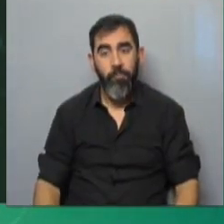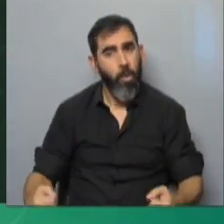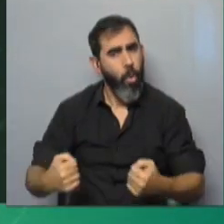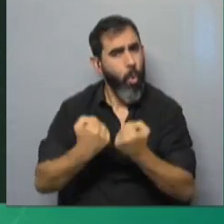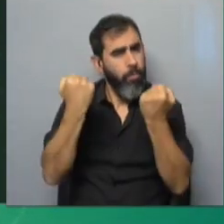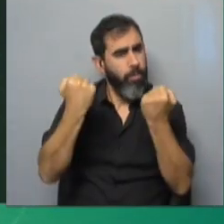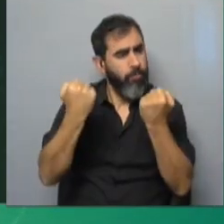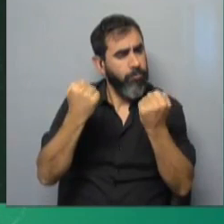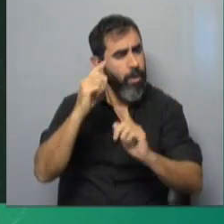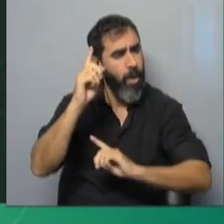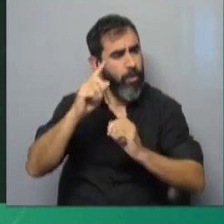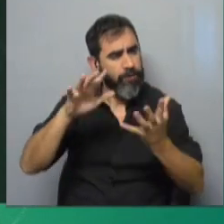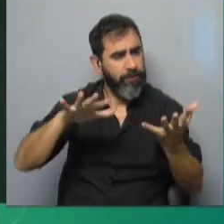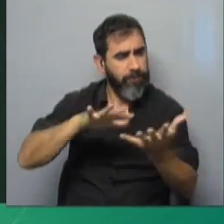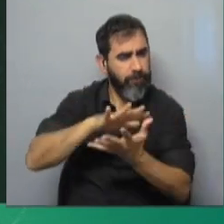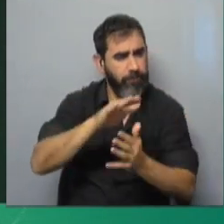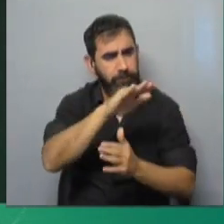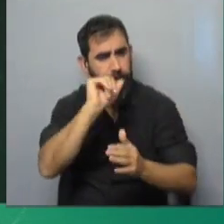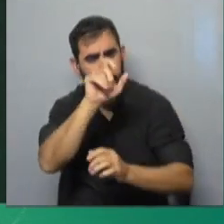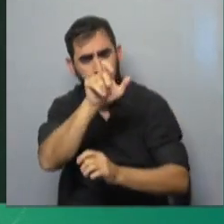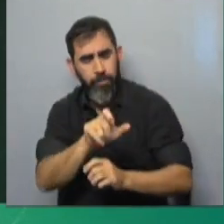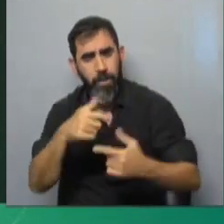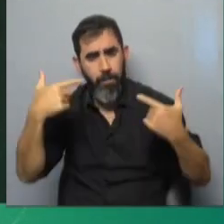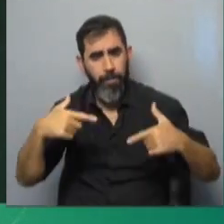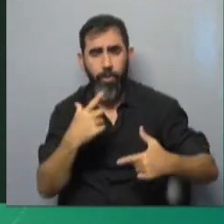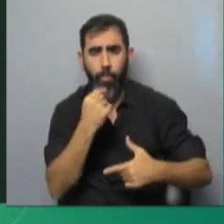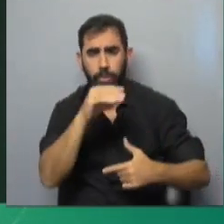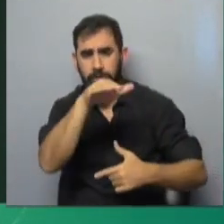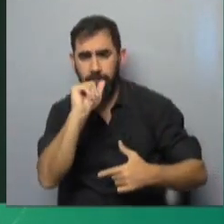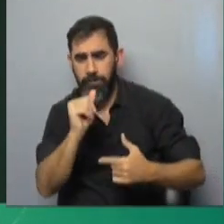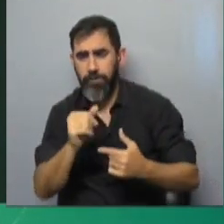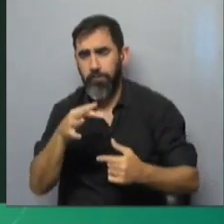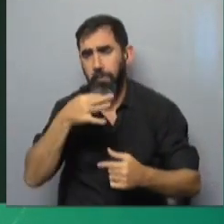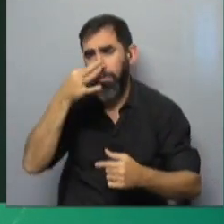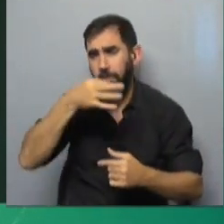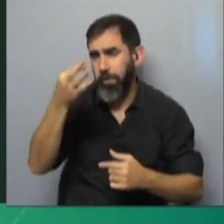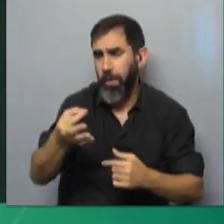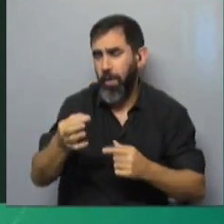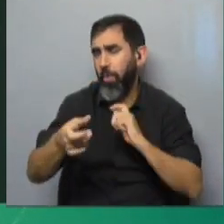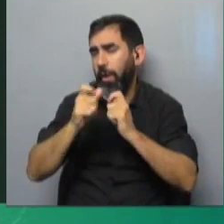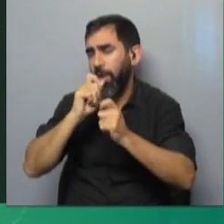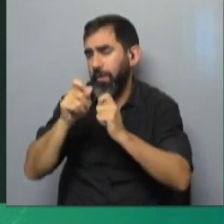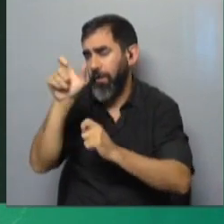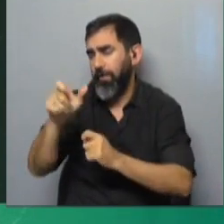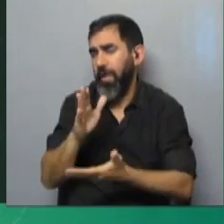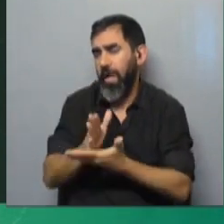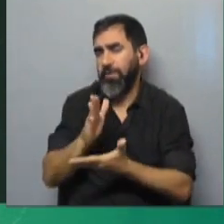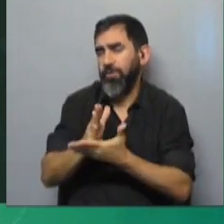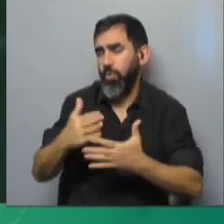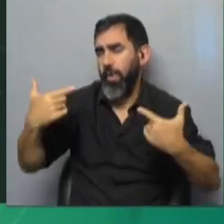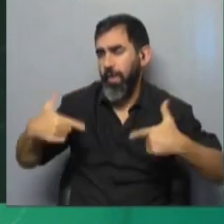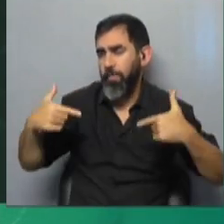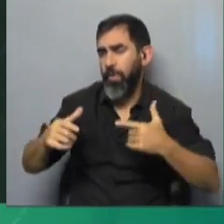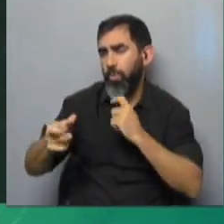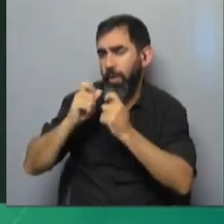empezaron a haber citaciones de personal al Ministerio del Interior para ser entrevistados por asesores del Ministro,